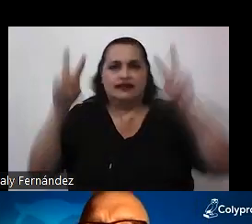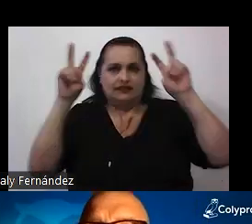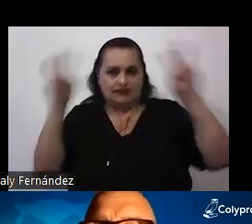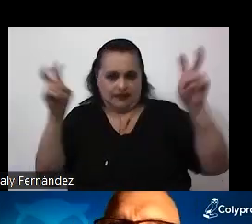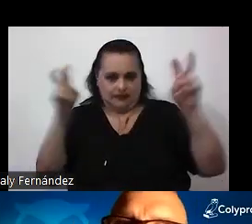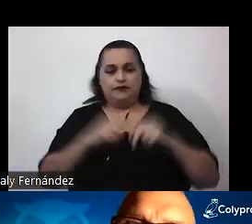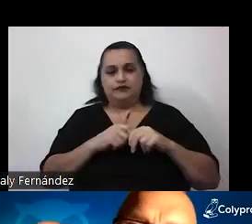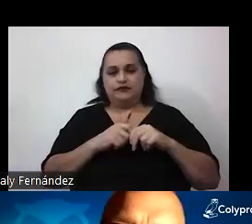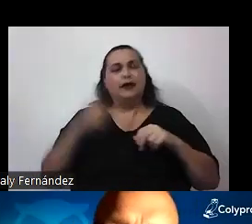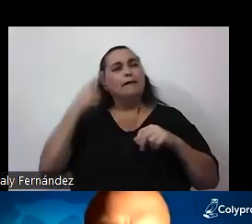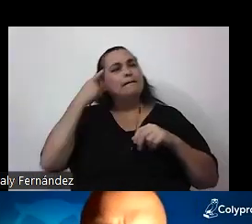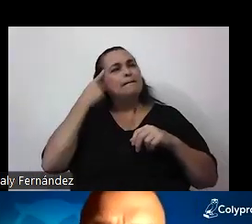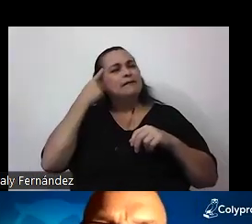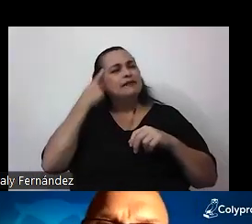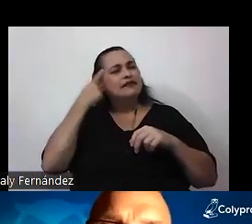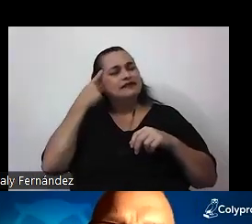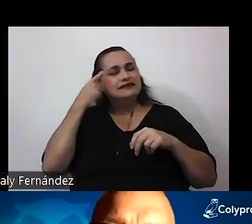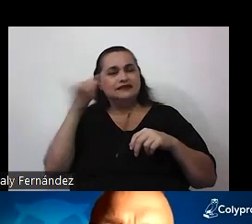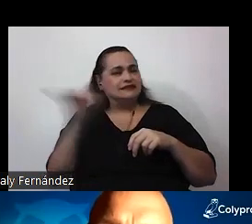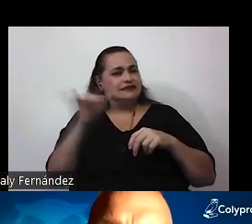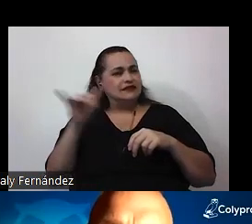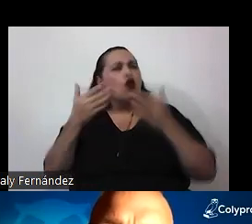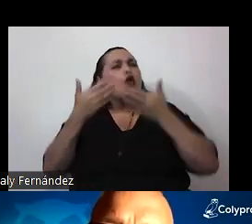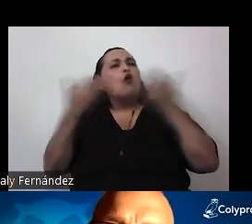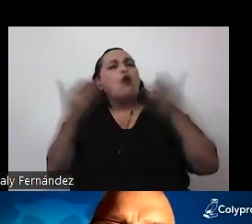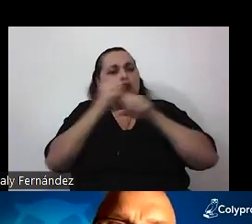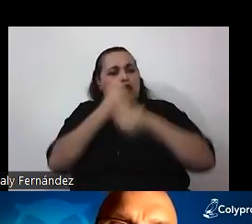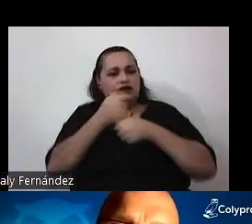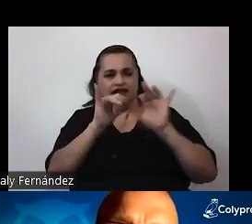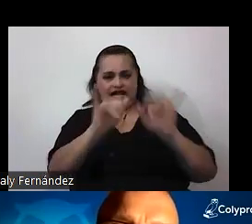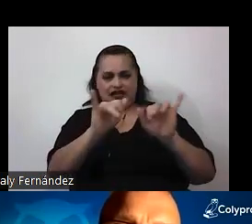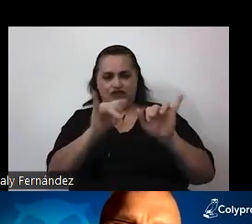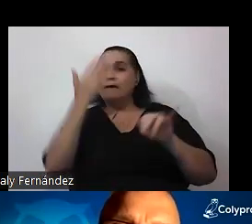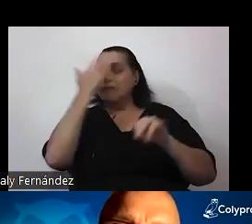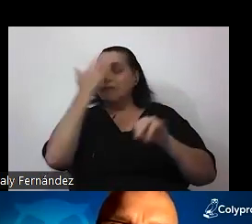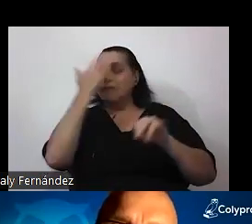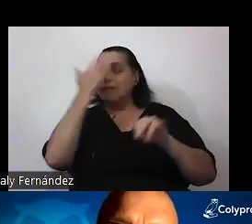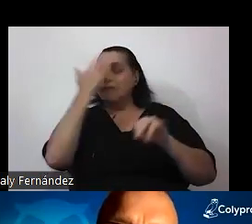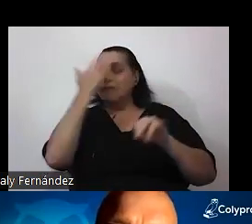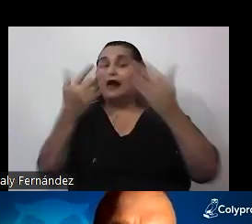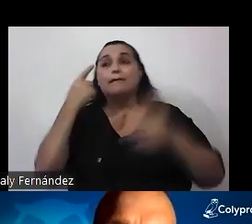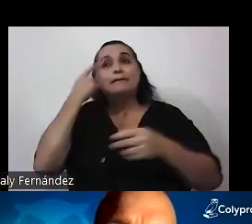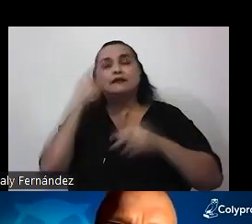pensemos cómo hacer esto para fomentar el pensamiento crítico en relación con un tema particular